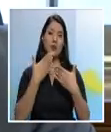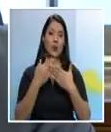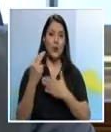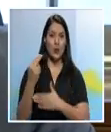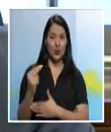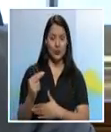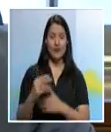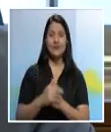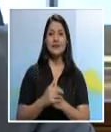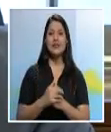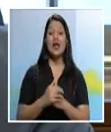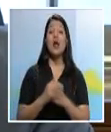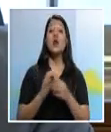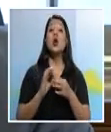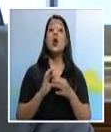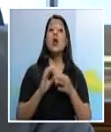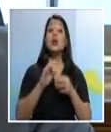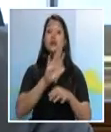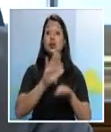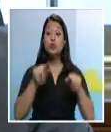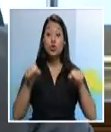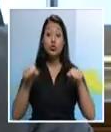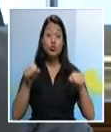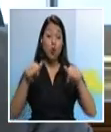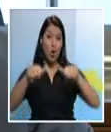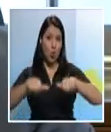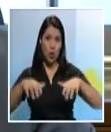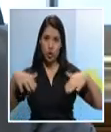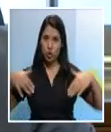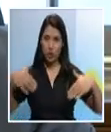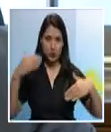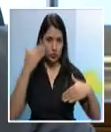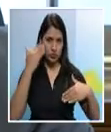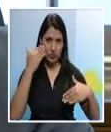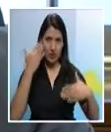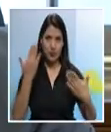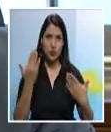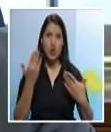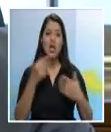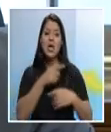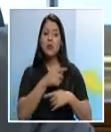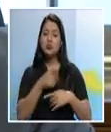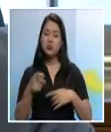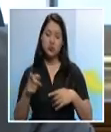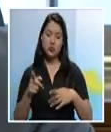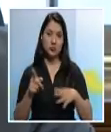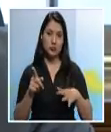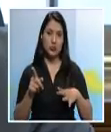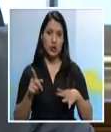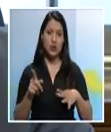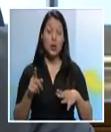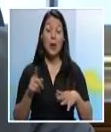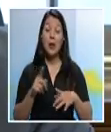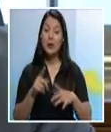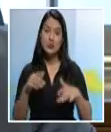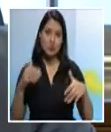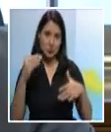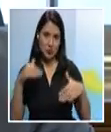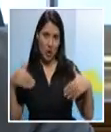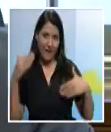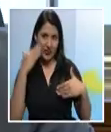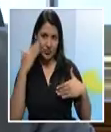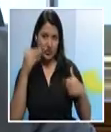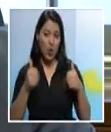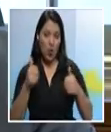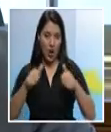En el detalle del acuerdo que han llegado no lo conocemos porque es una premisa que tienen ustedes, pero me alegra mucho enterarme y vamos